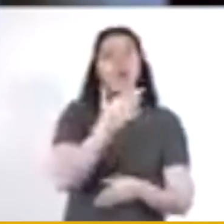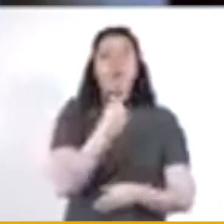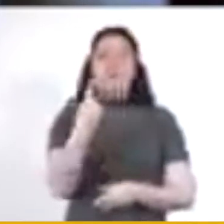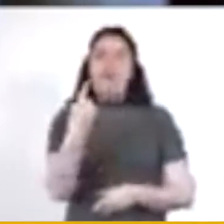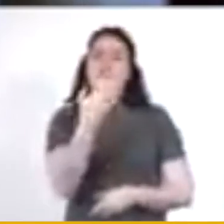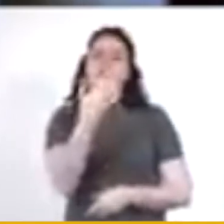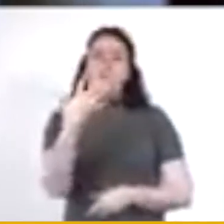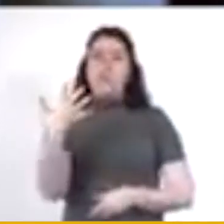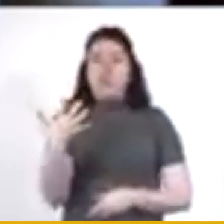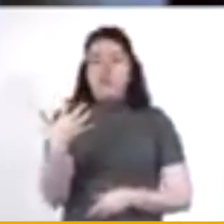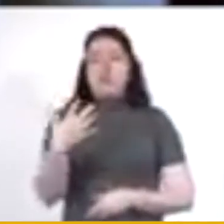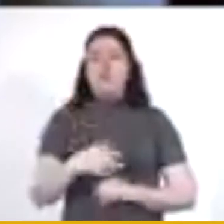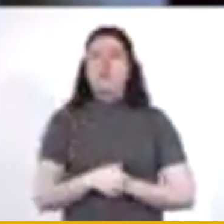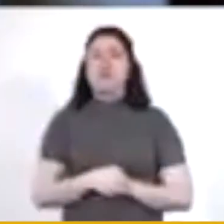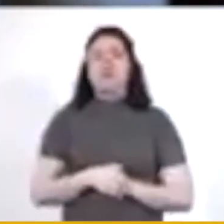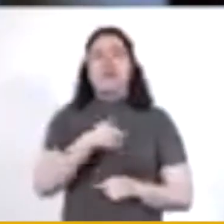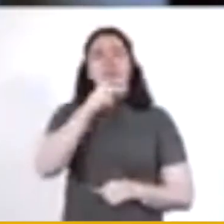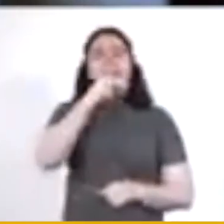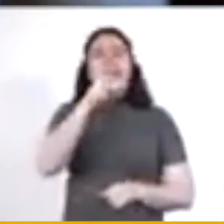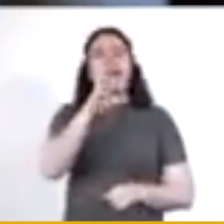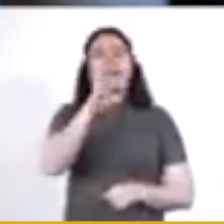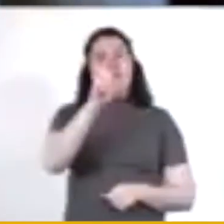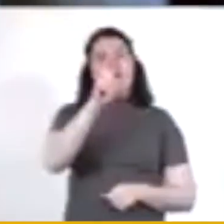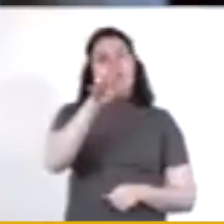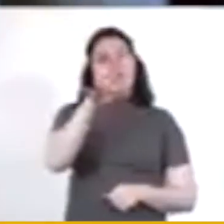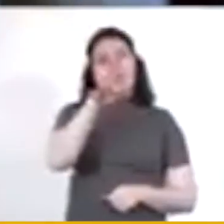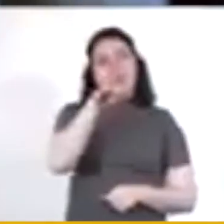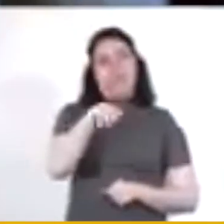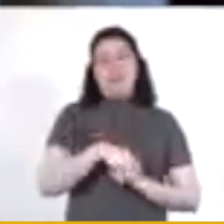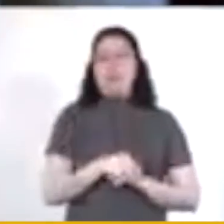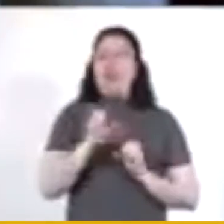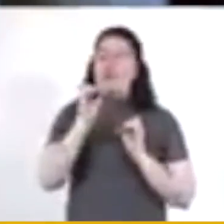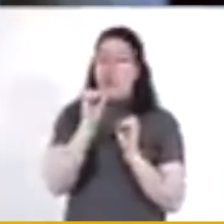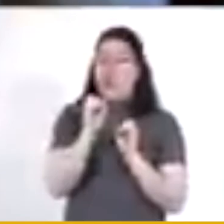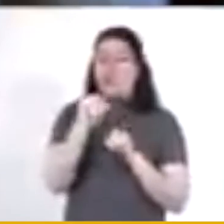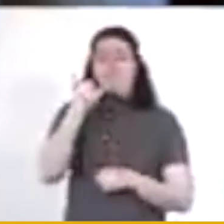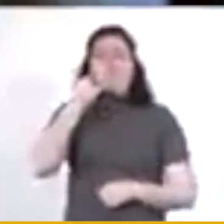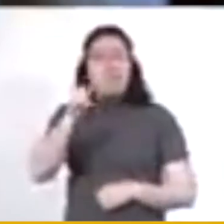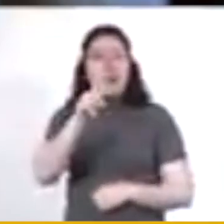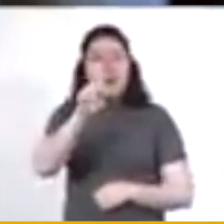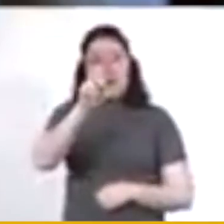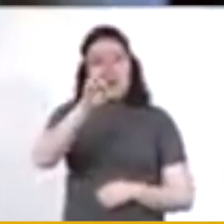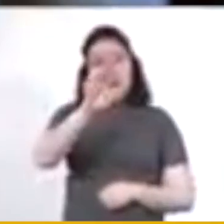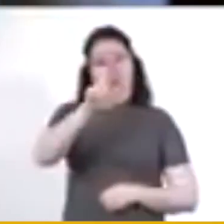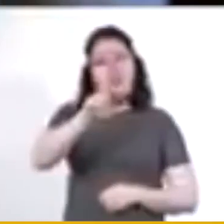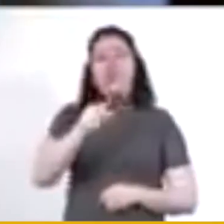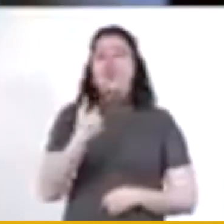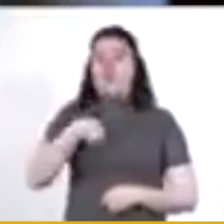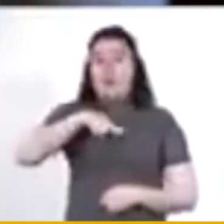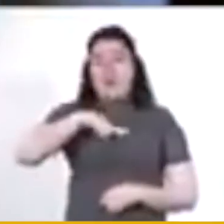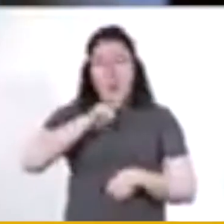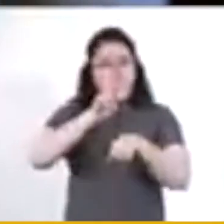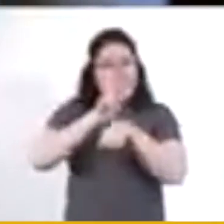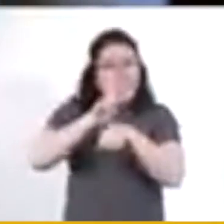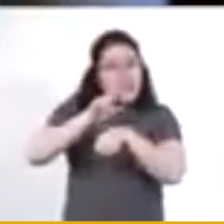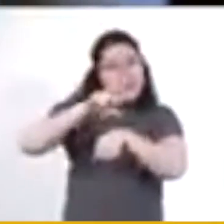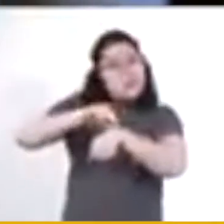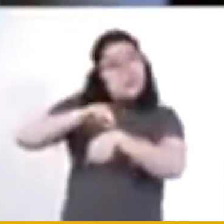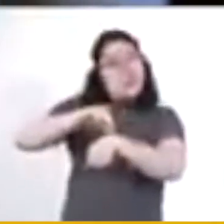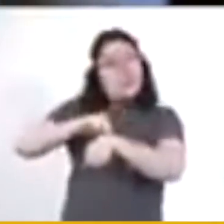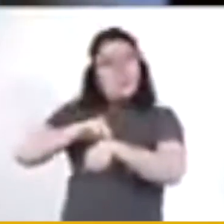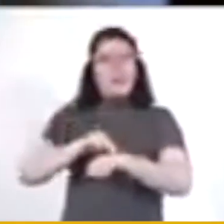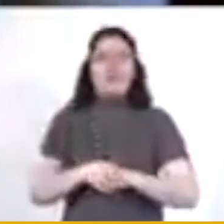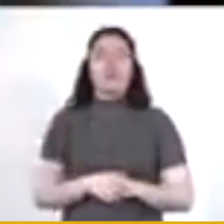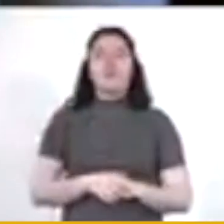51515 con la palabra COVID-19 o llámalo CATEL para que te demos seguimiento